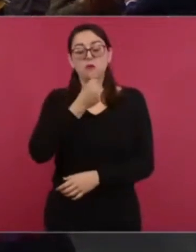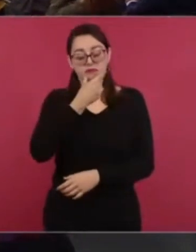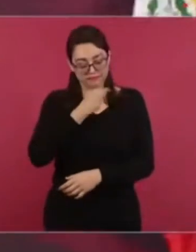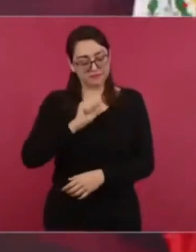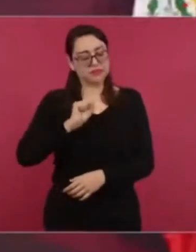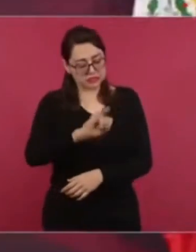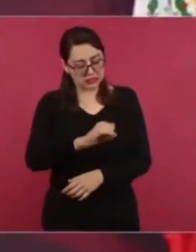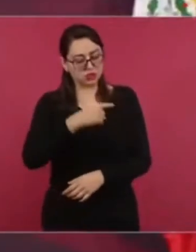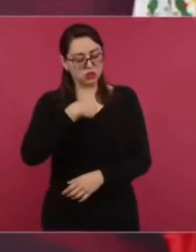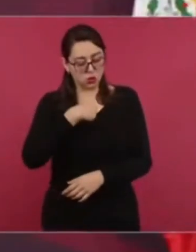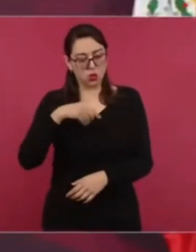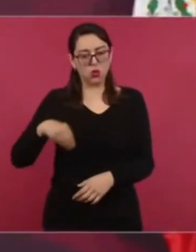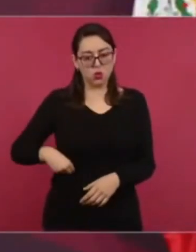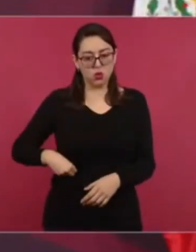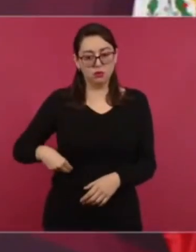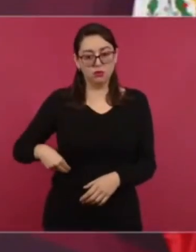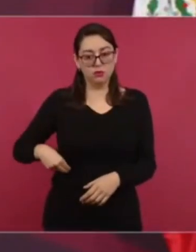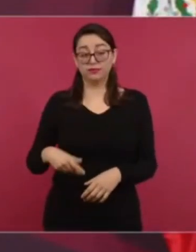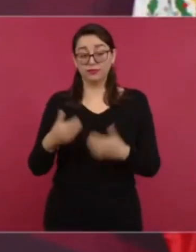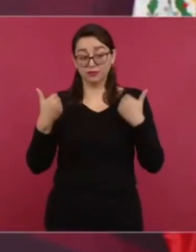imagínense, 90 días,